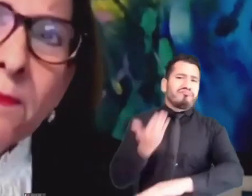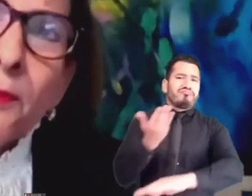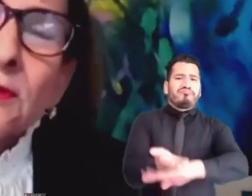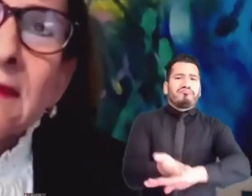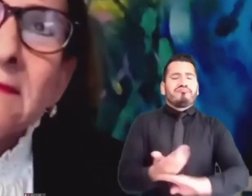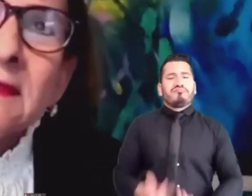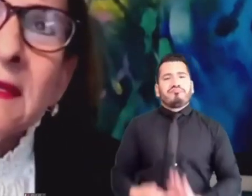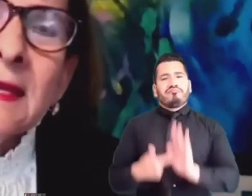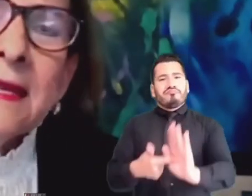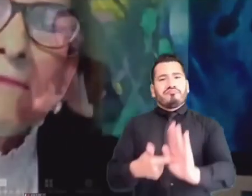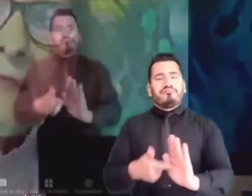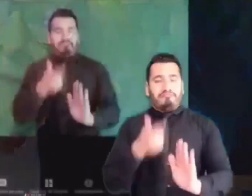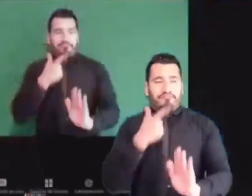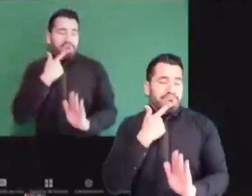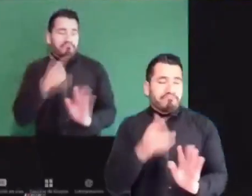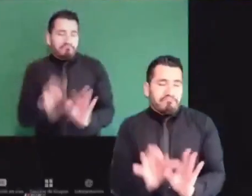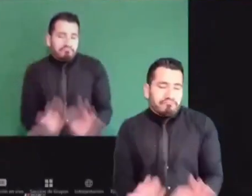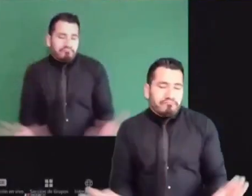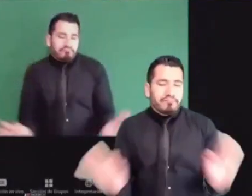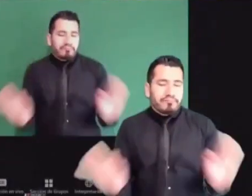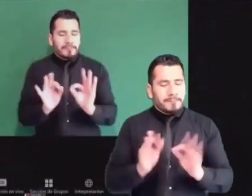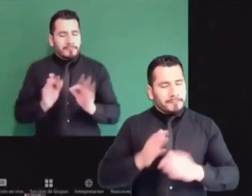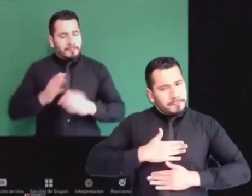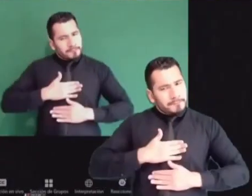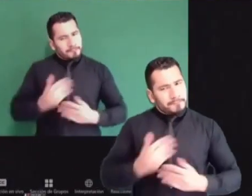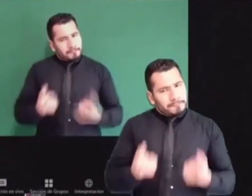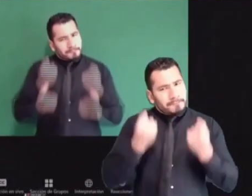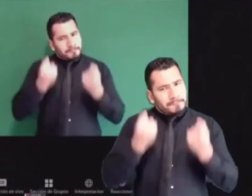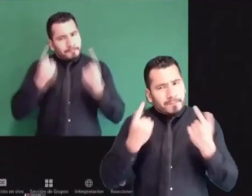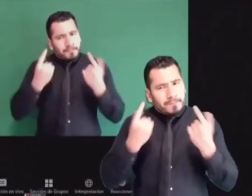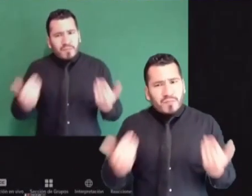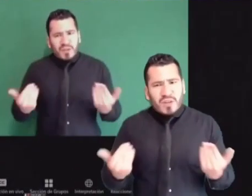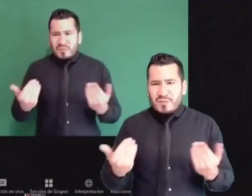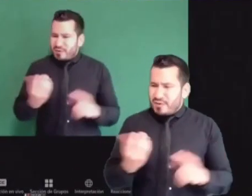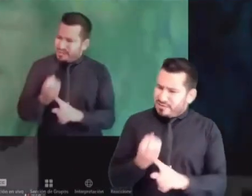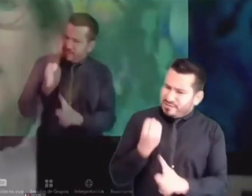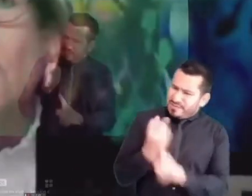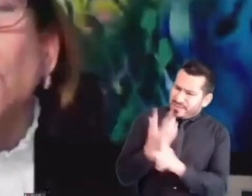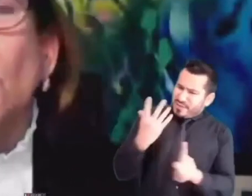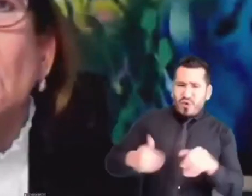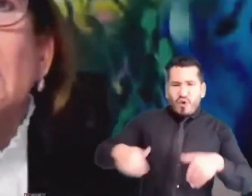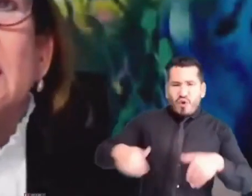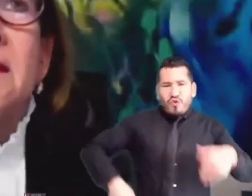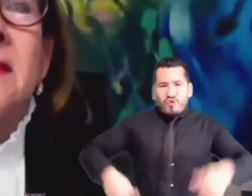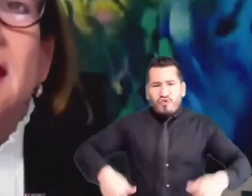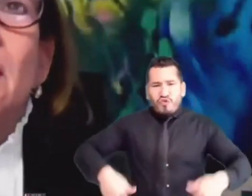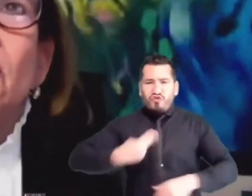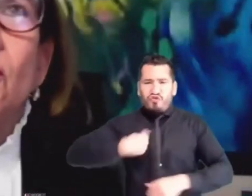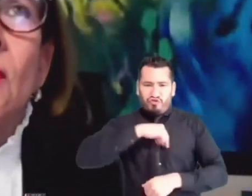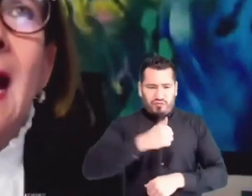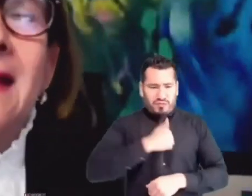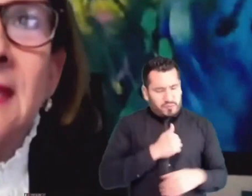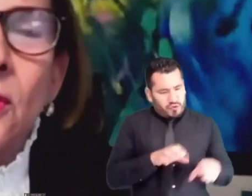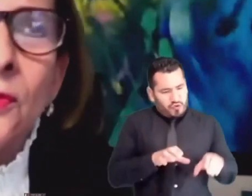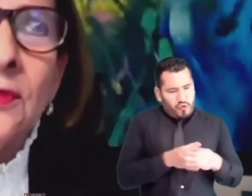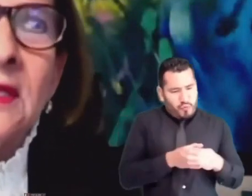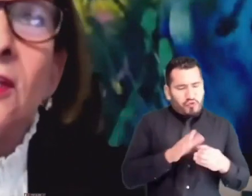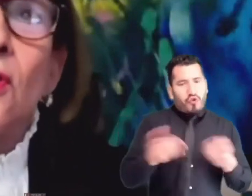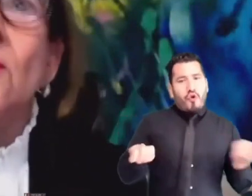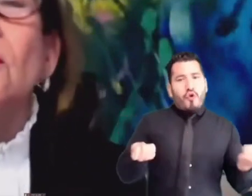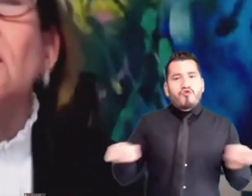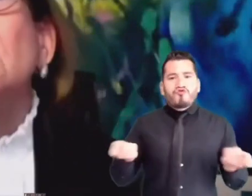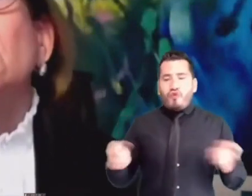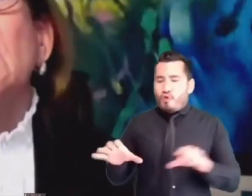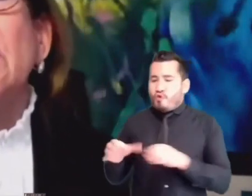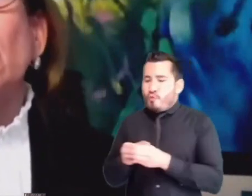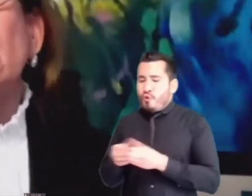es muy importante entender el impacto de la corrupción para que nosotros como órdenes de control entendamos hacia dónde y